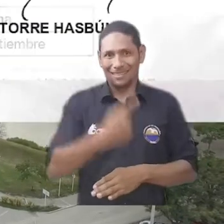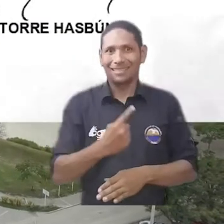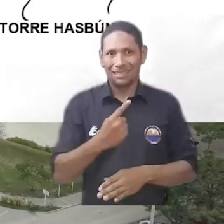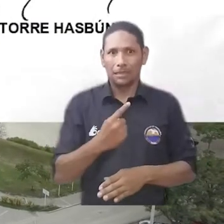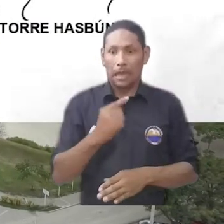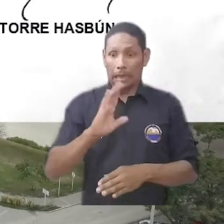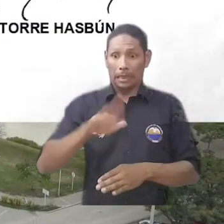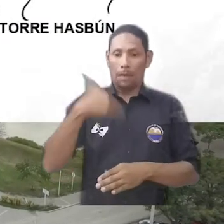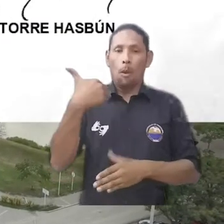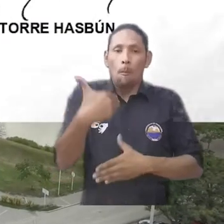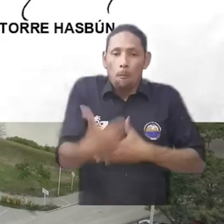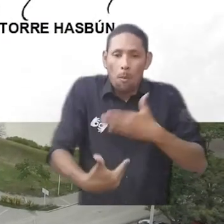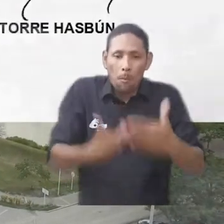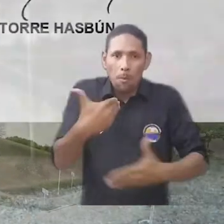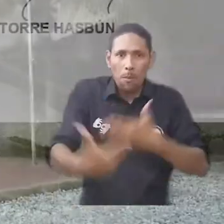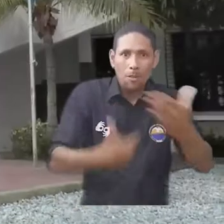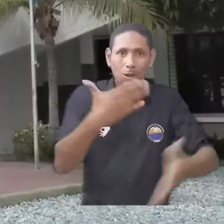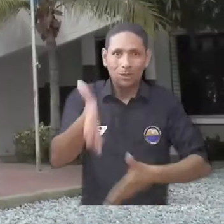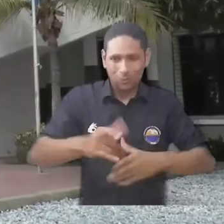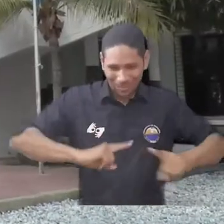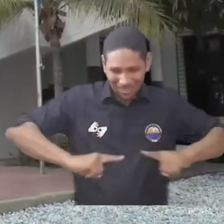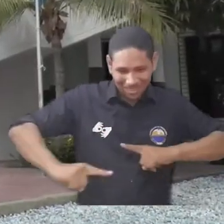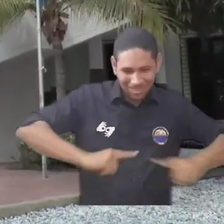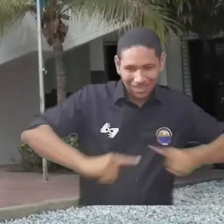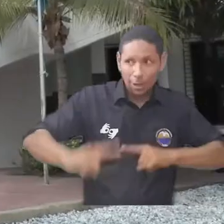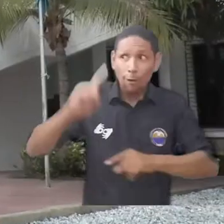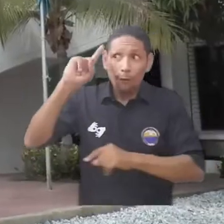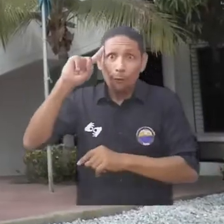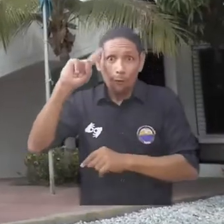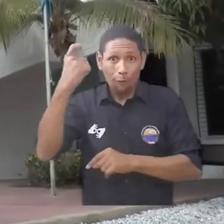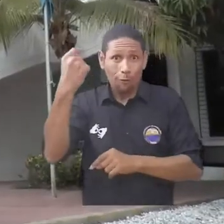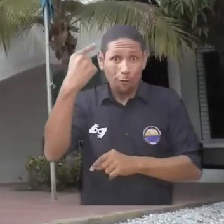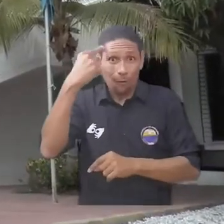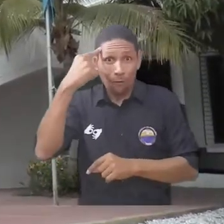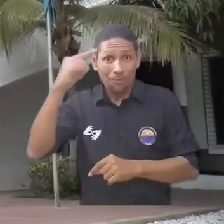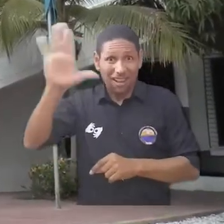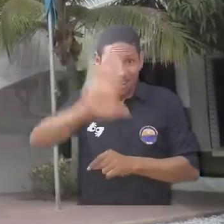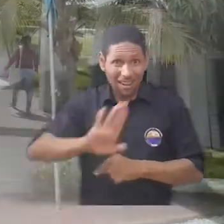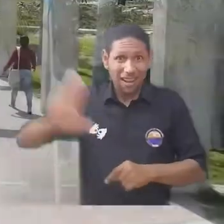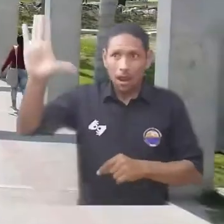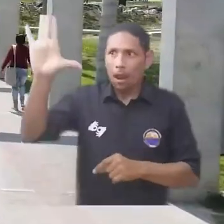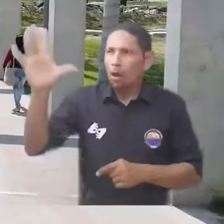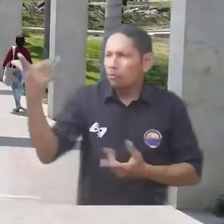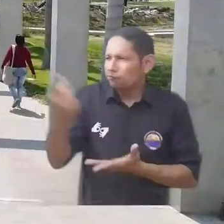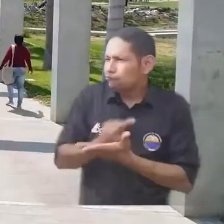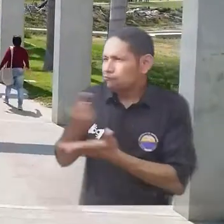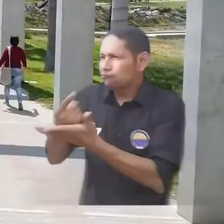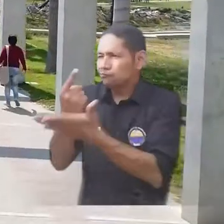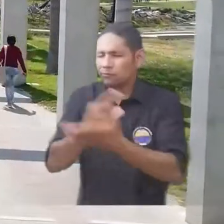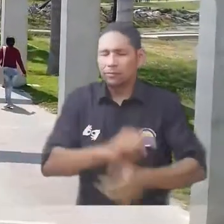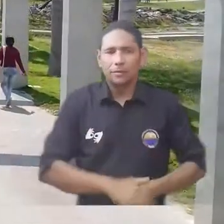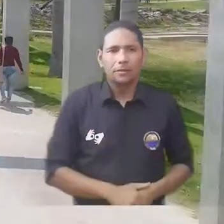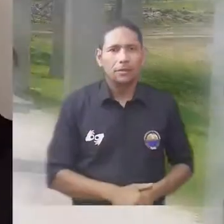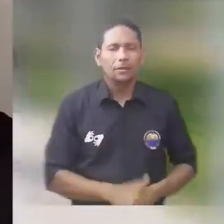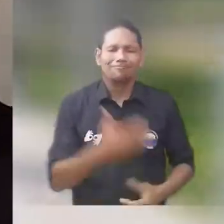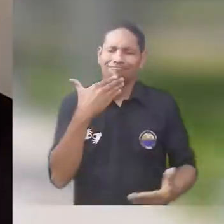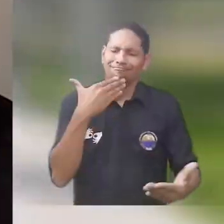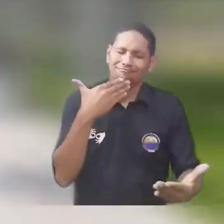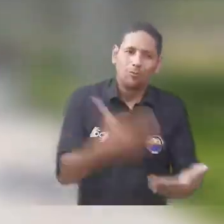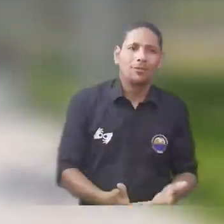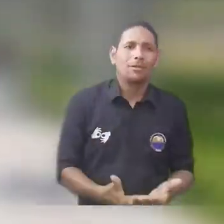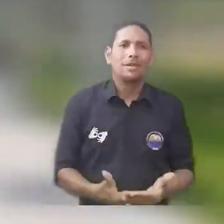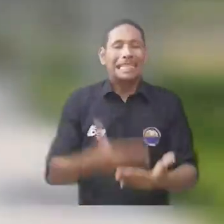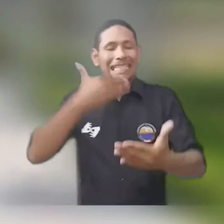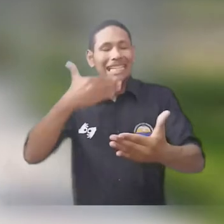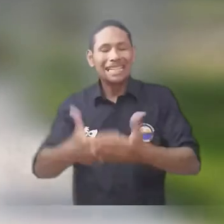para poder dar paso al proceso interadministrativo con la gobernación departamental necesario para la matrícula cero. Gracias.